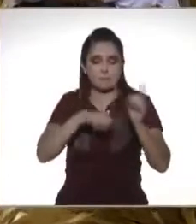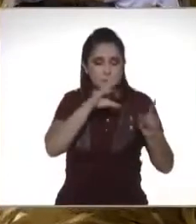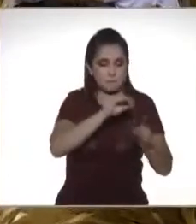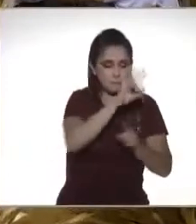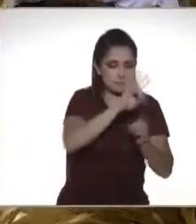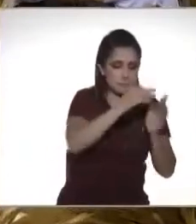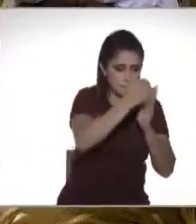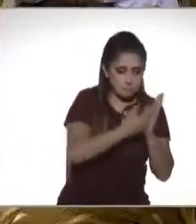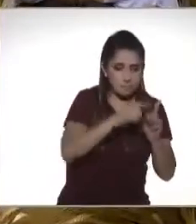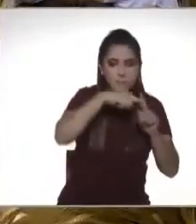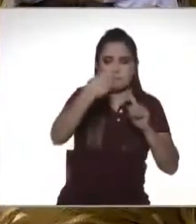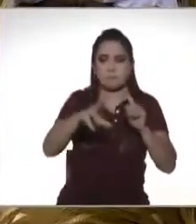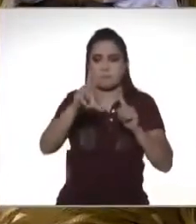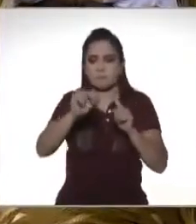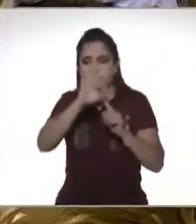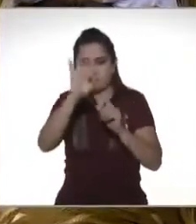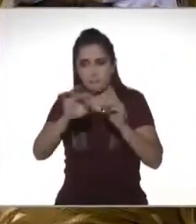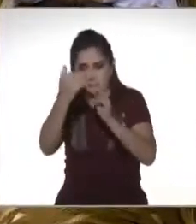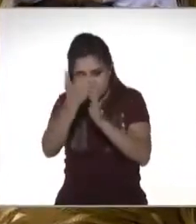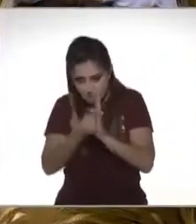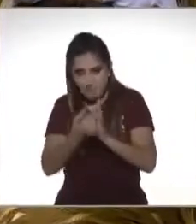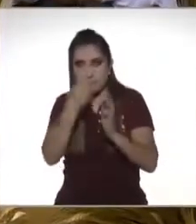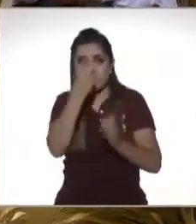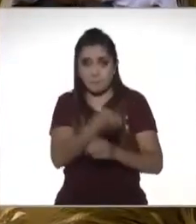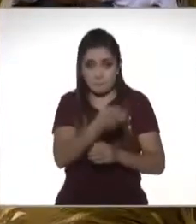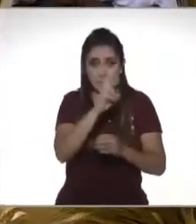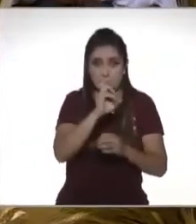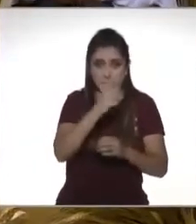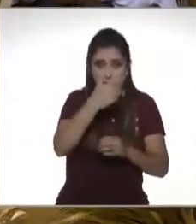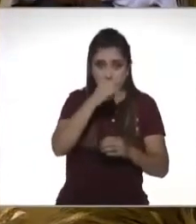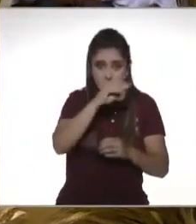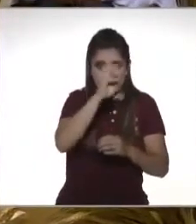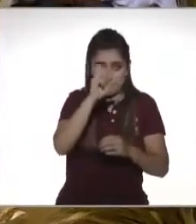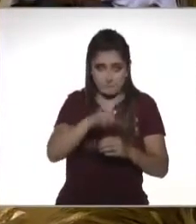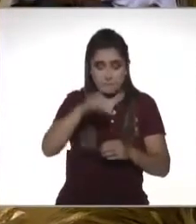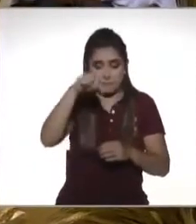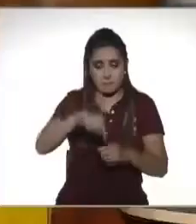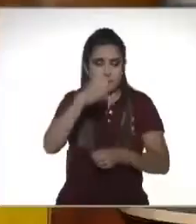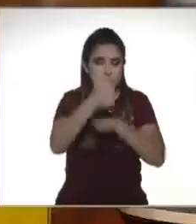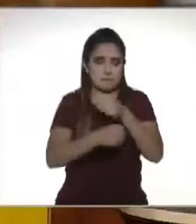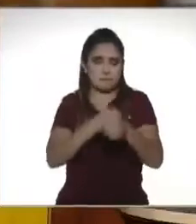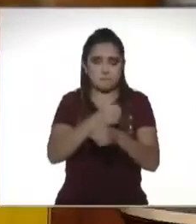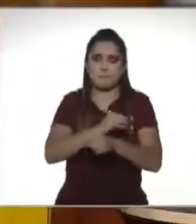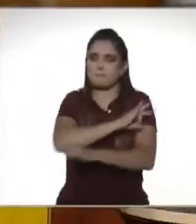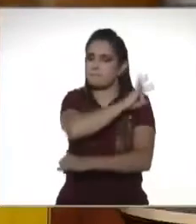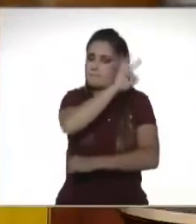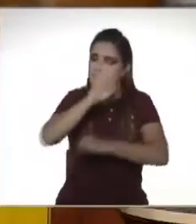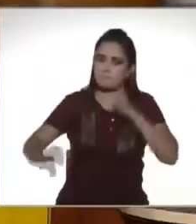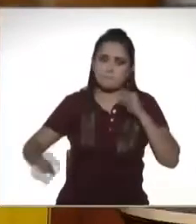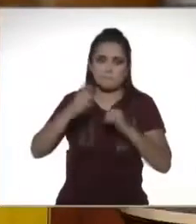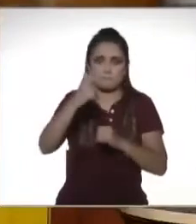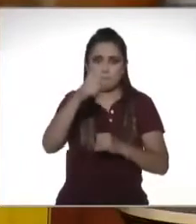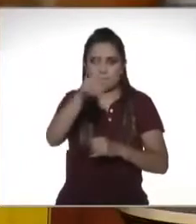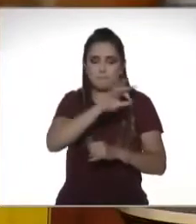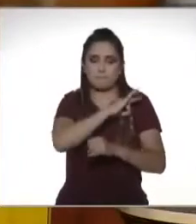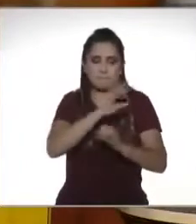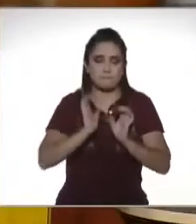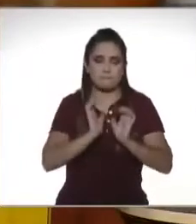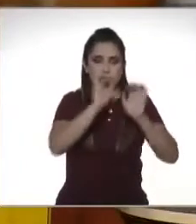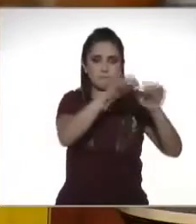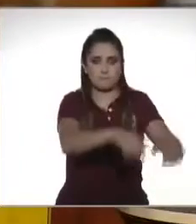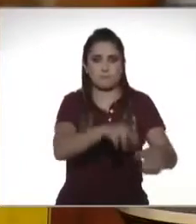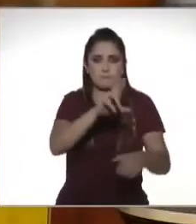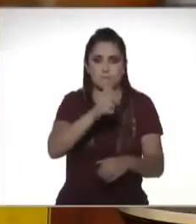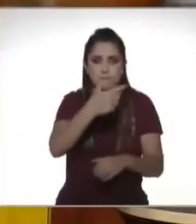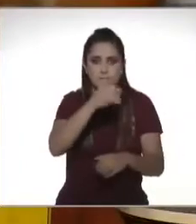el siguiente el 80% y así ese régimen muy probablemente termine con este año ya este año será el último que puedan inscribirse a este